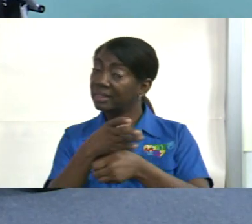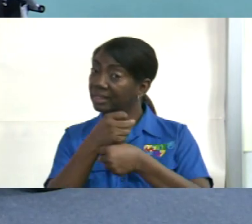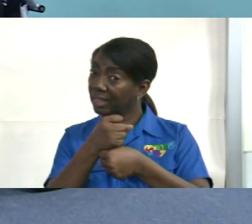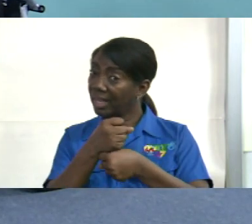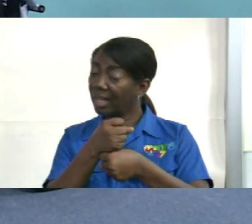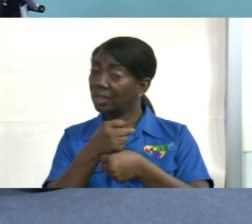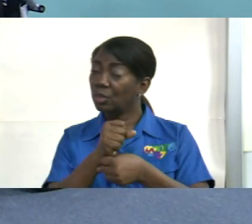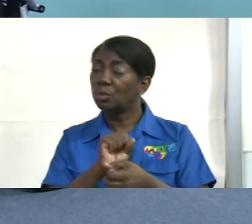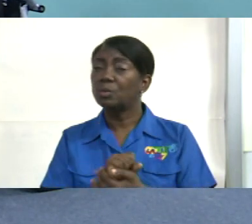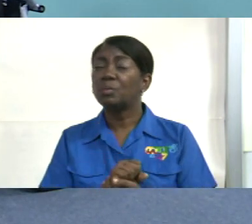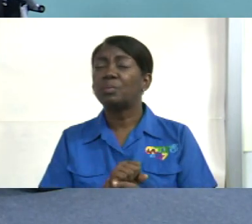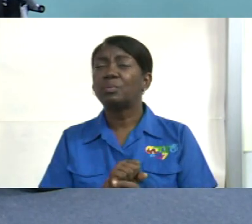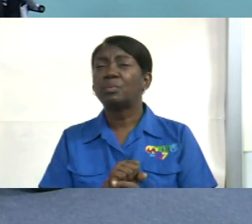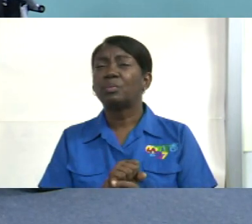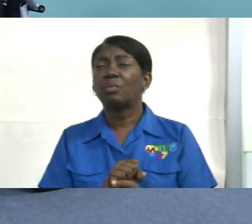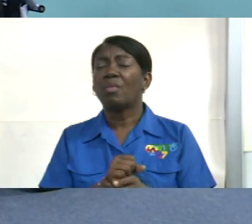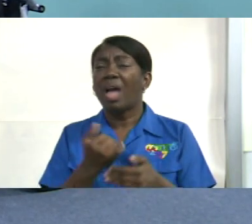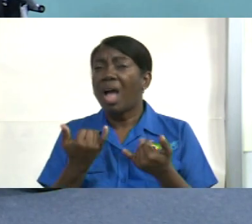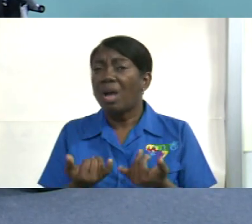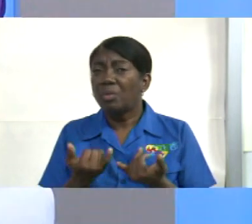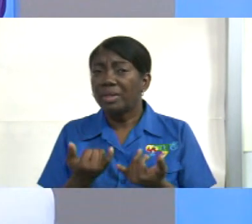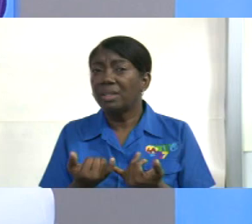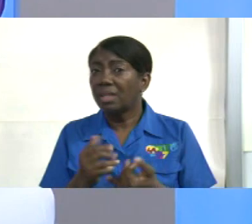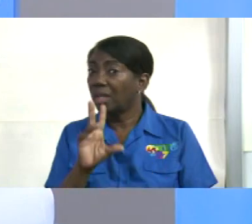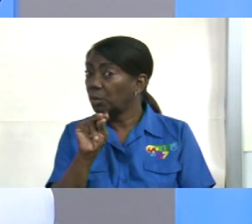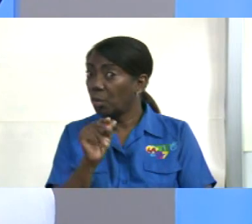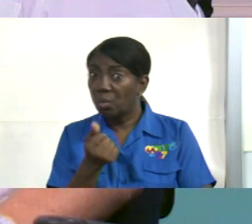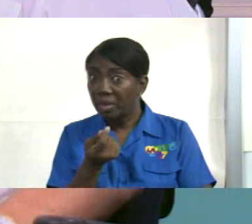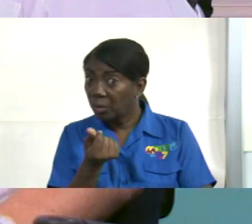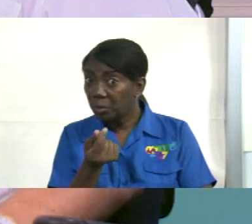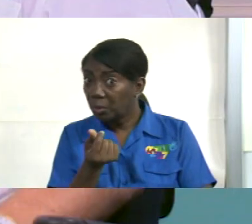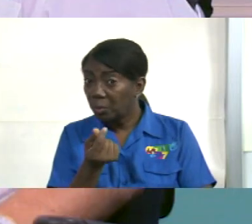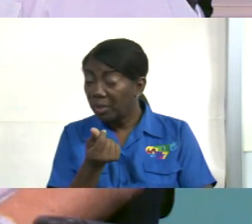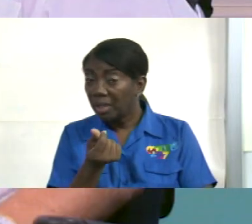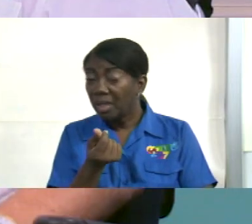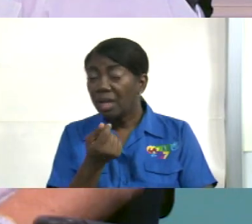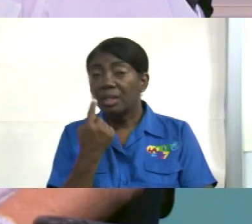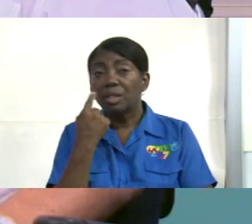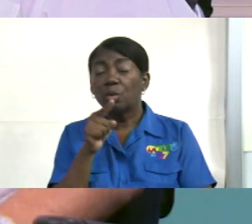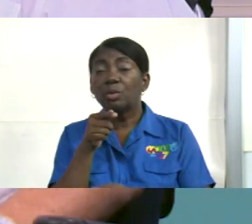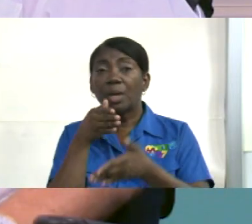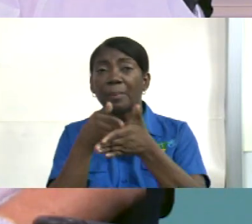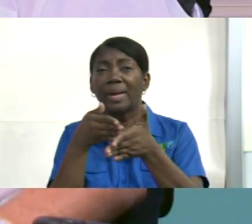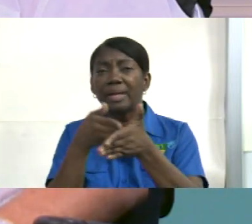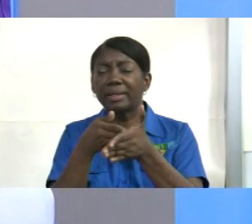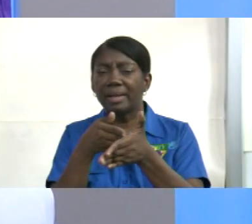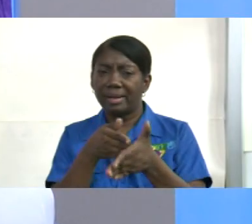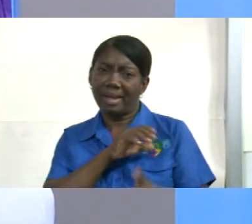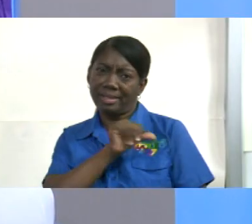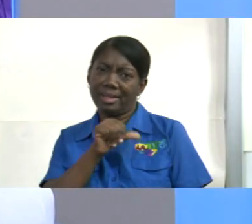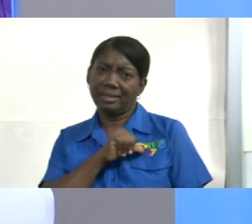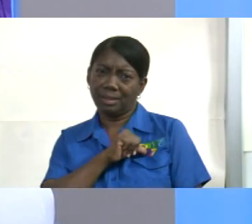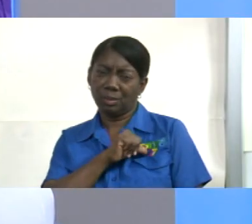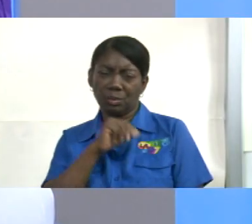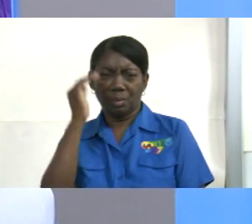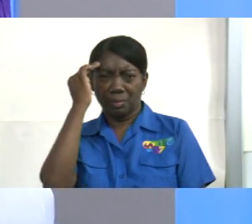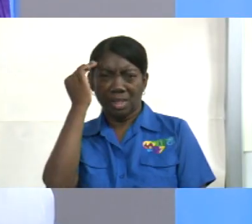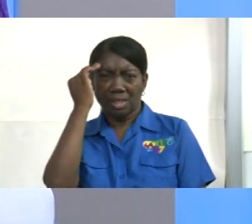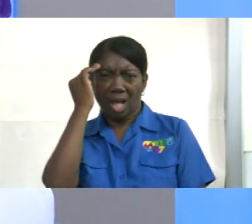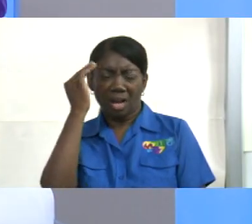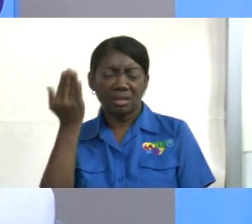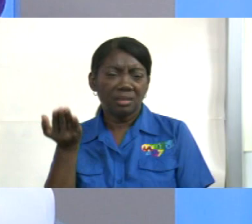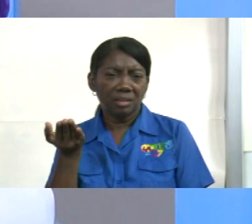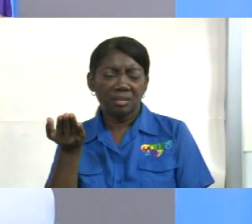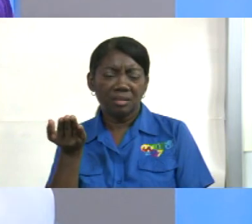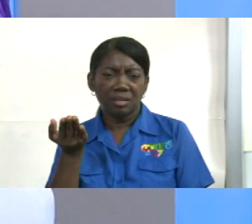y no es cuestión económica es cuestión de una barrera mental que sienten como que